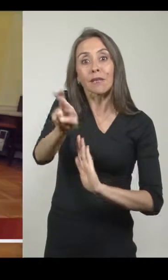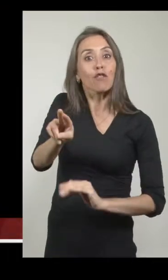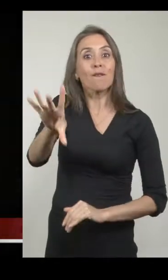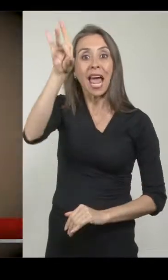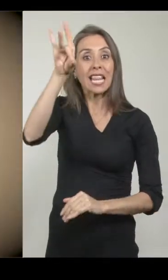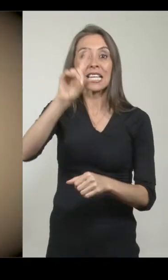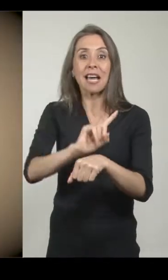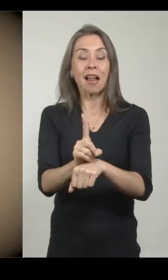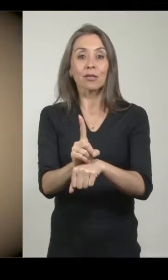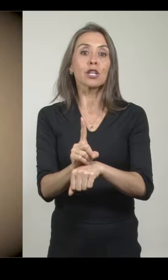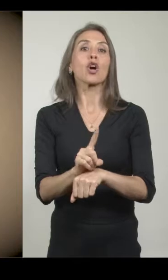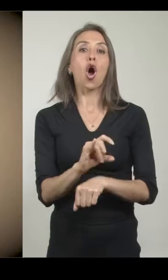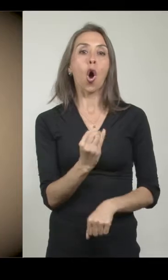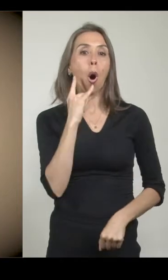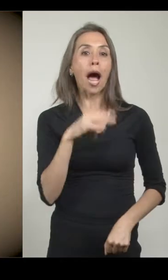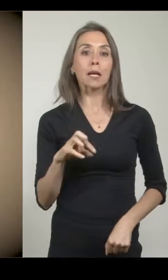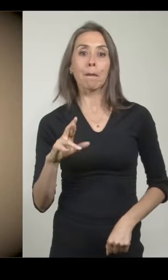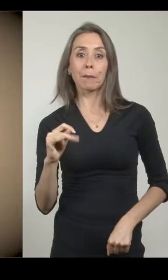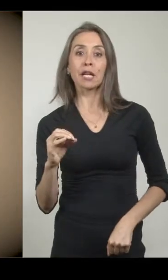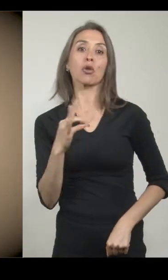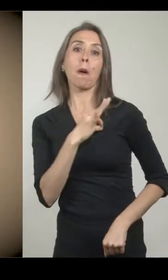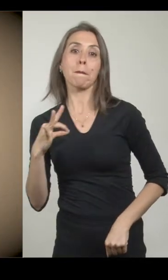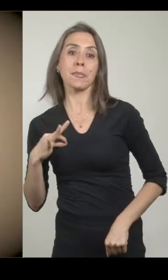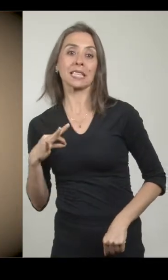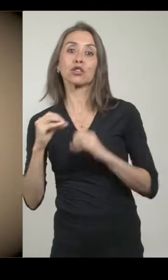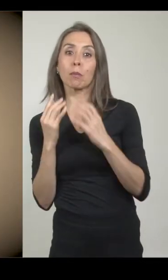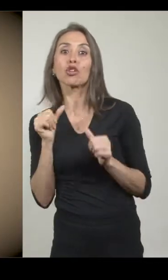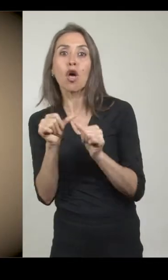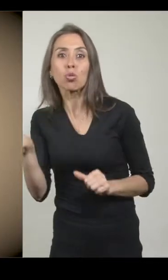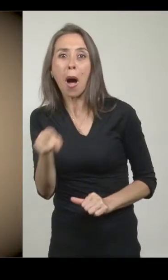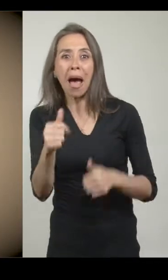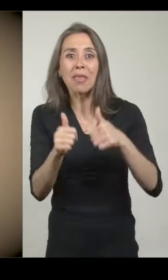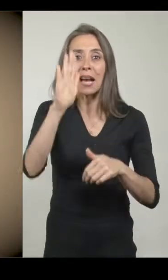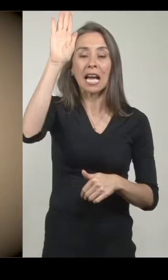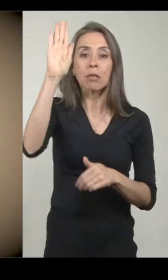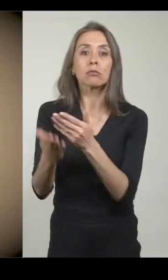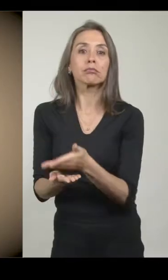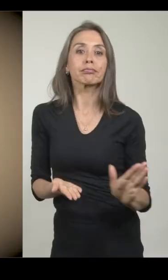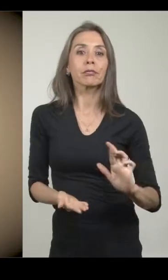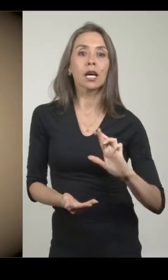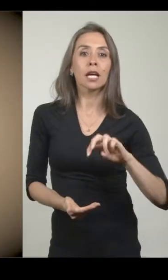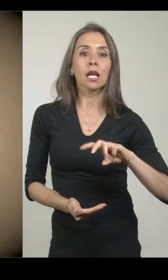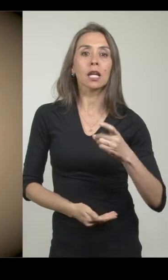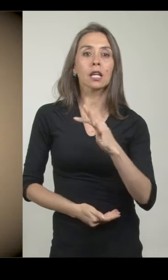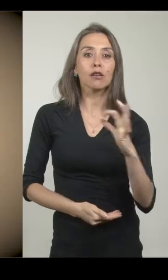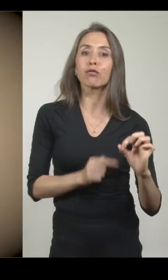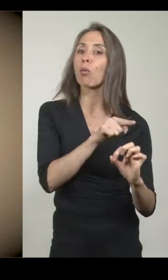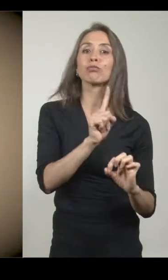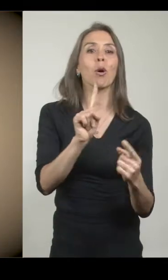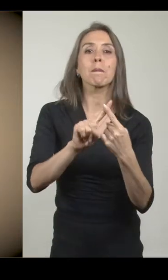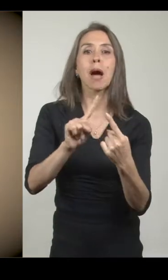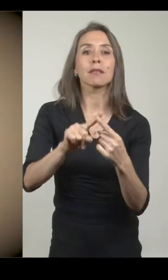reelección inmediata de José Joaquín Prieto, por insinuación del ministro Portales, éste se presentó desplazando a Regifo, quien no